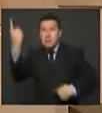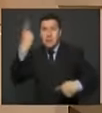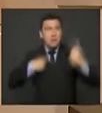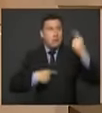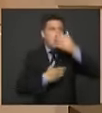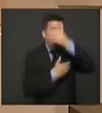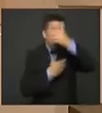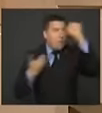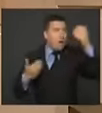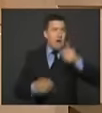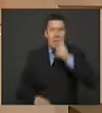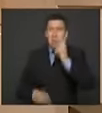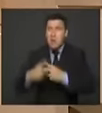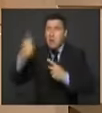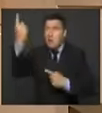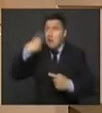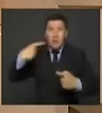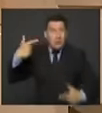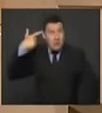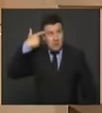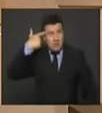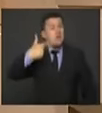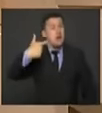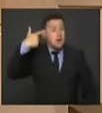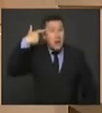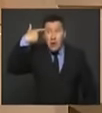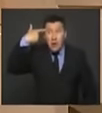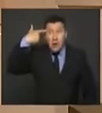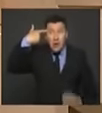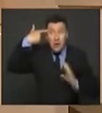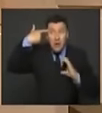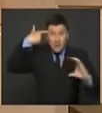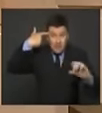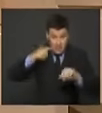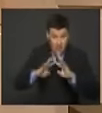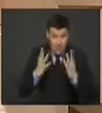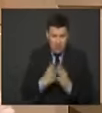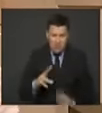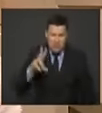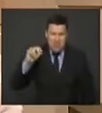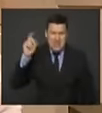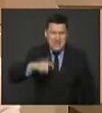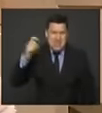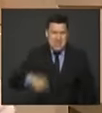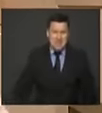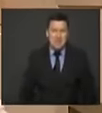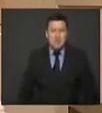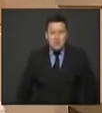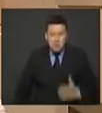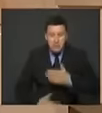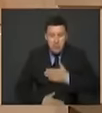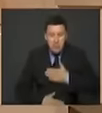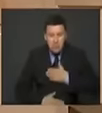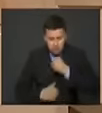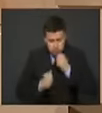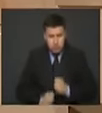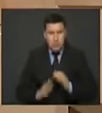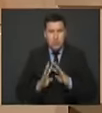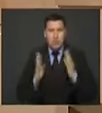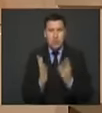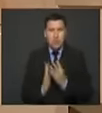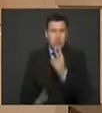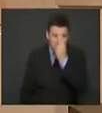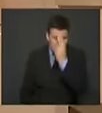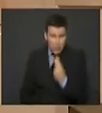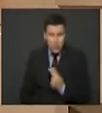las FARC ni de las BACRIN nos ponga un revólver en la cabeza para invertir en esos 15 millones de colombianos ese es nuestro compromiso para